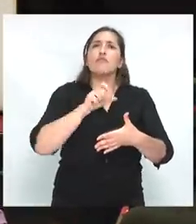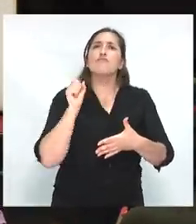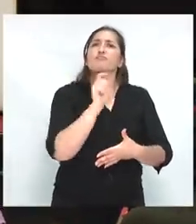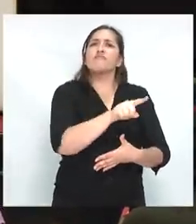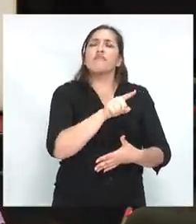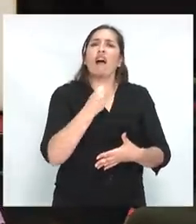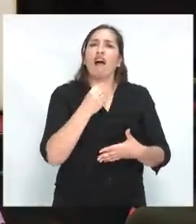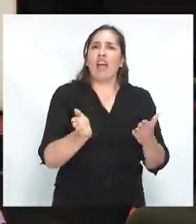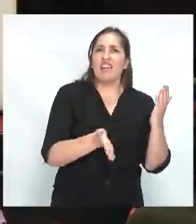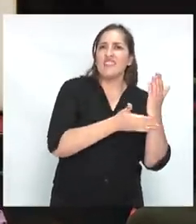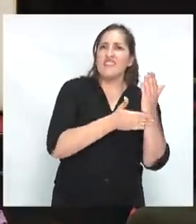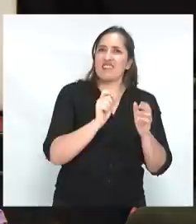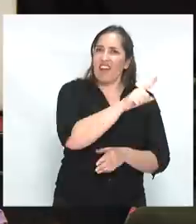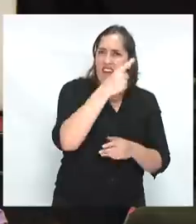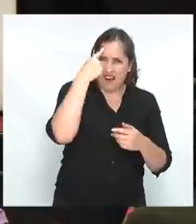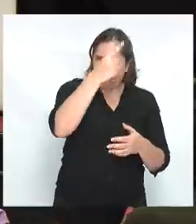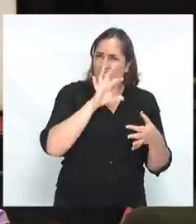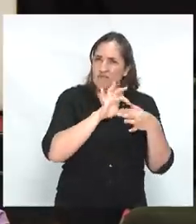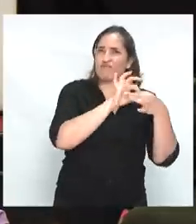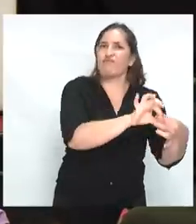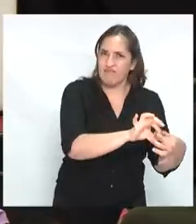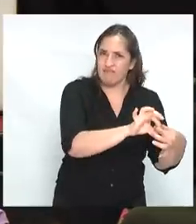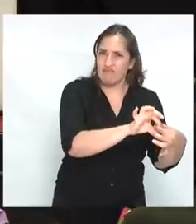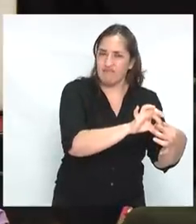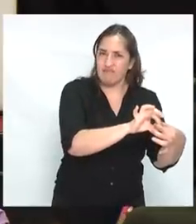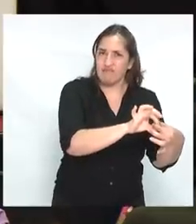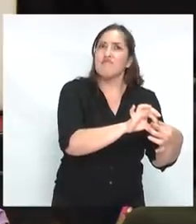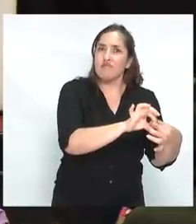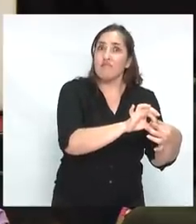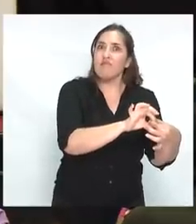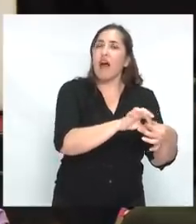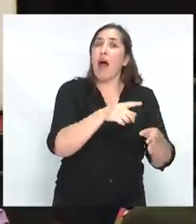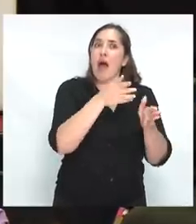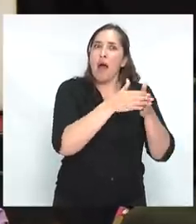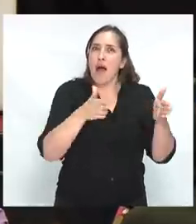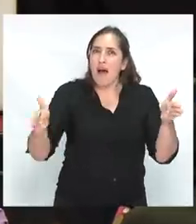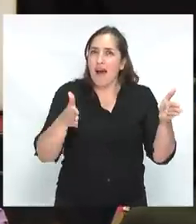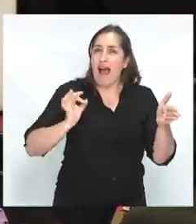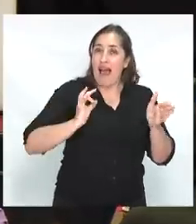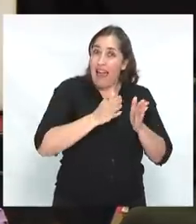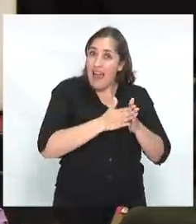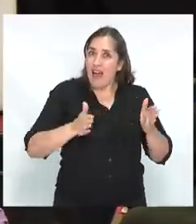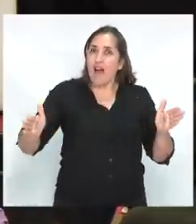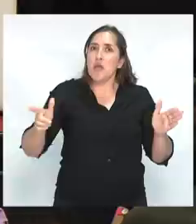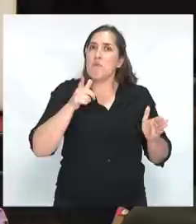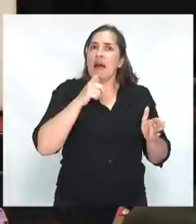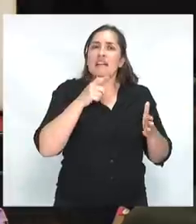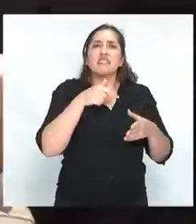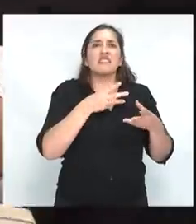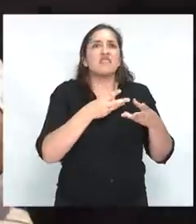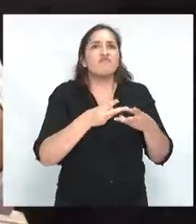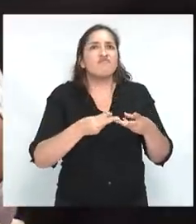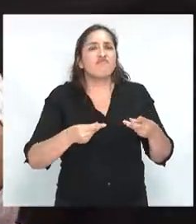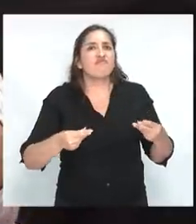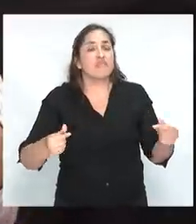hoy parece ser que esta primera oleada ha culminado y hay que